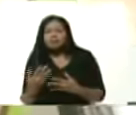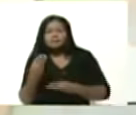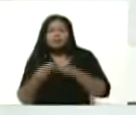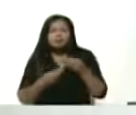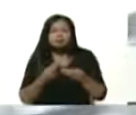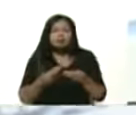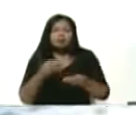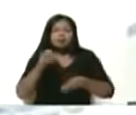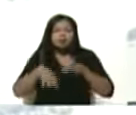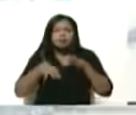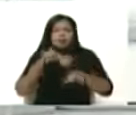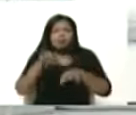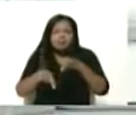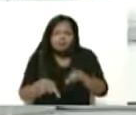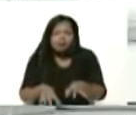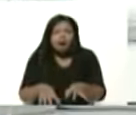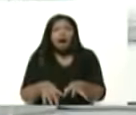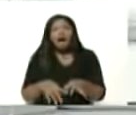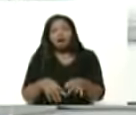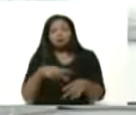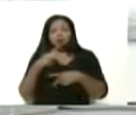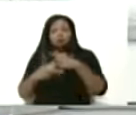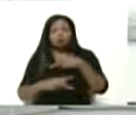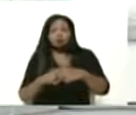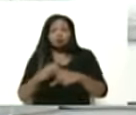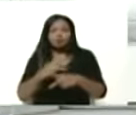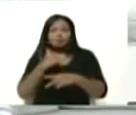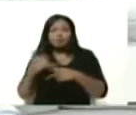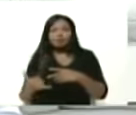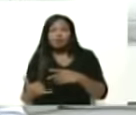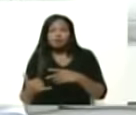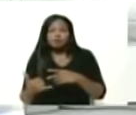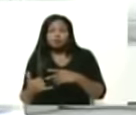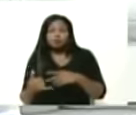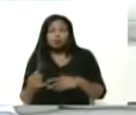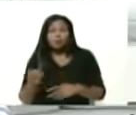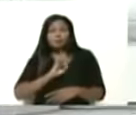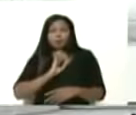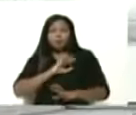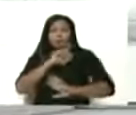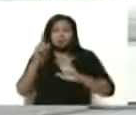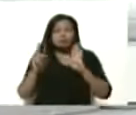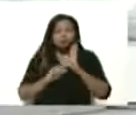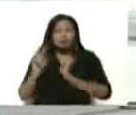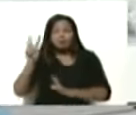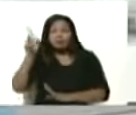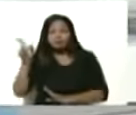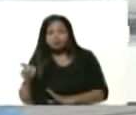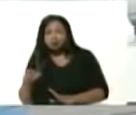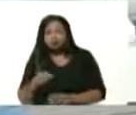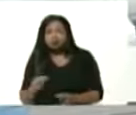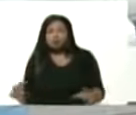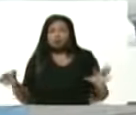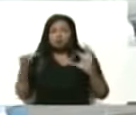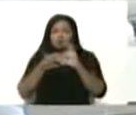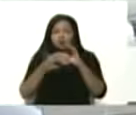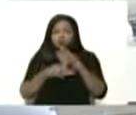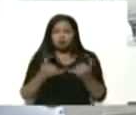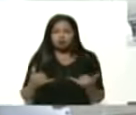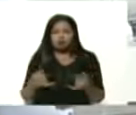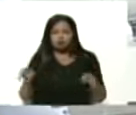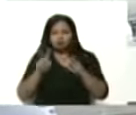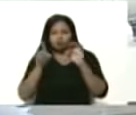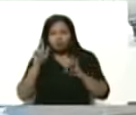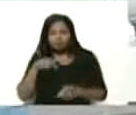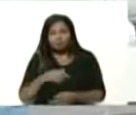un proyecto innovador hecho 100% por venezolanos en una bonita alianza que tenemos en este